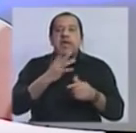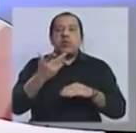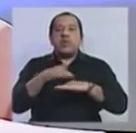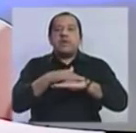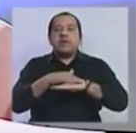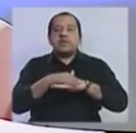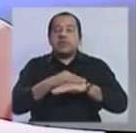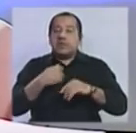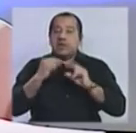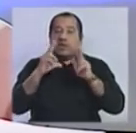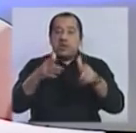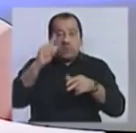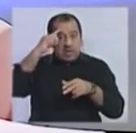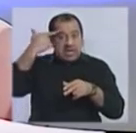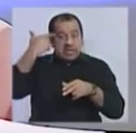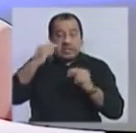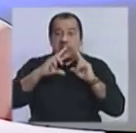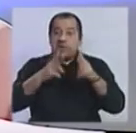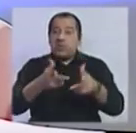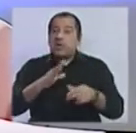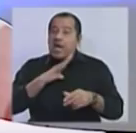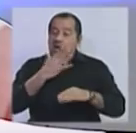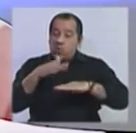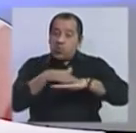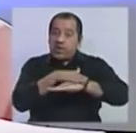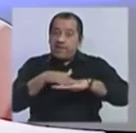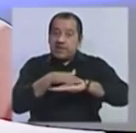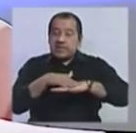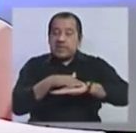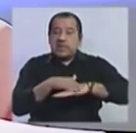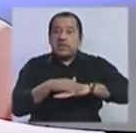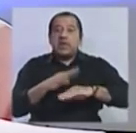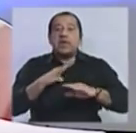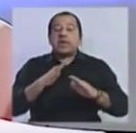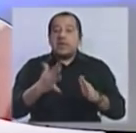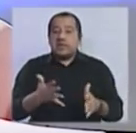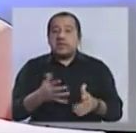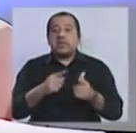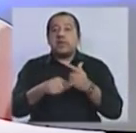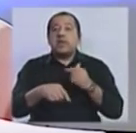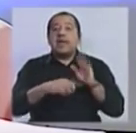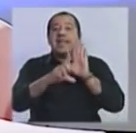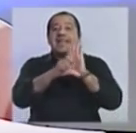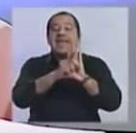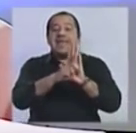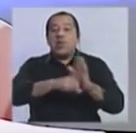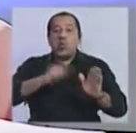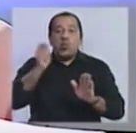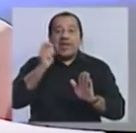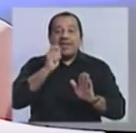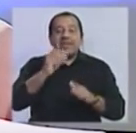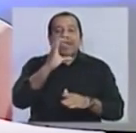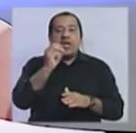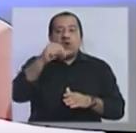sostenido durante toda la campaña, sobre todo desde las internas para acá, que es esa ley de urgente consideración